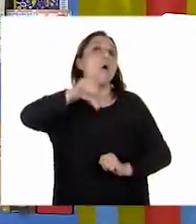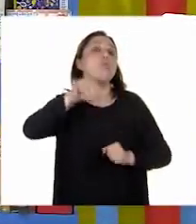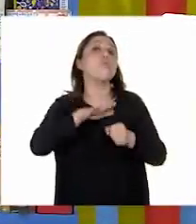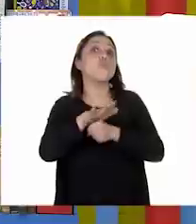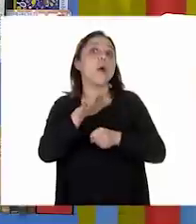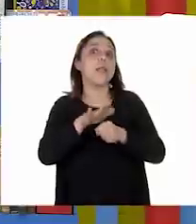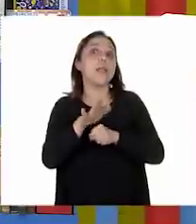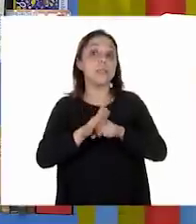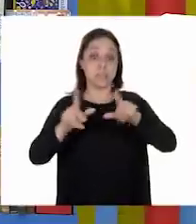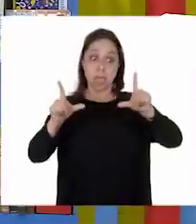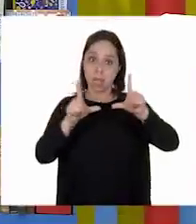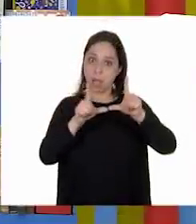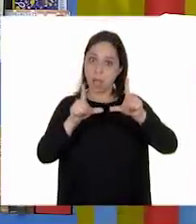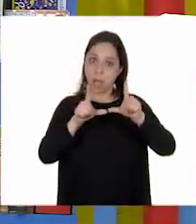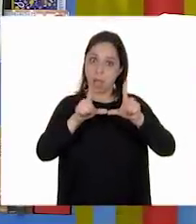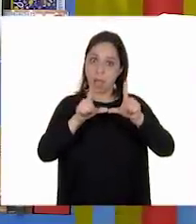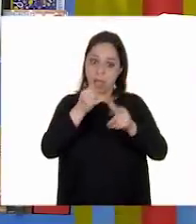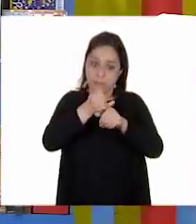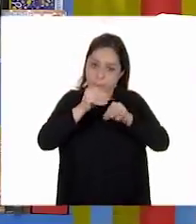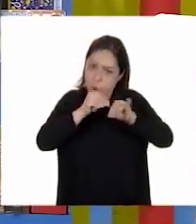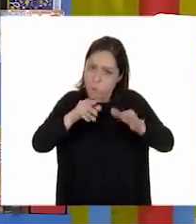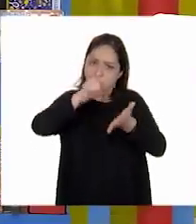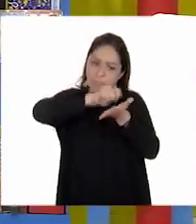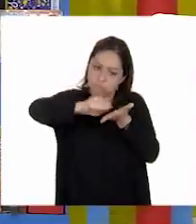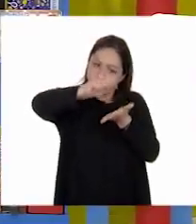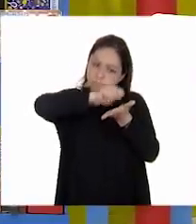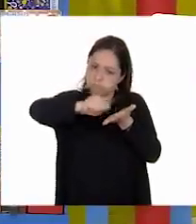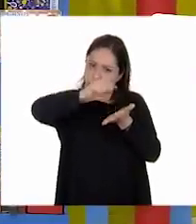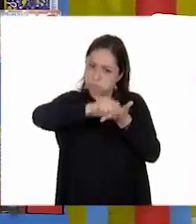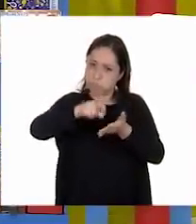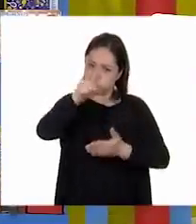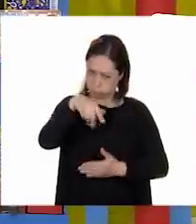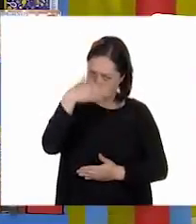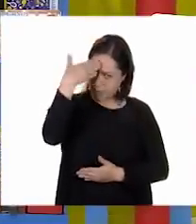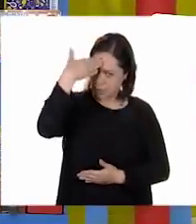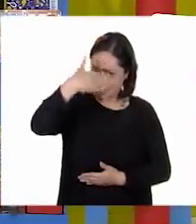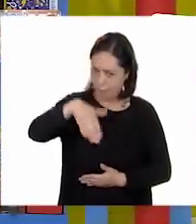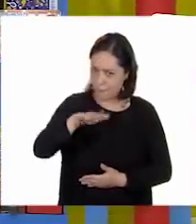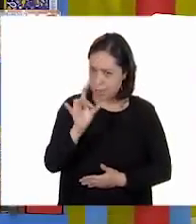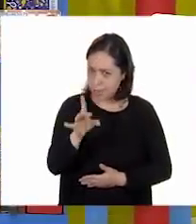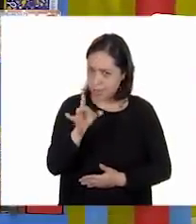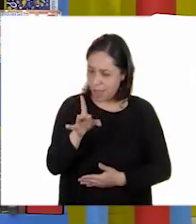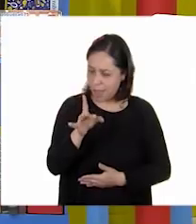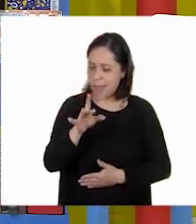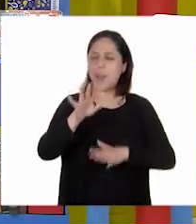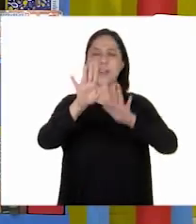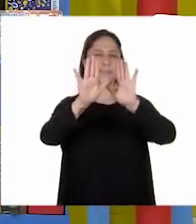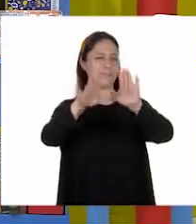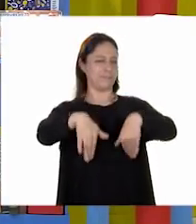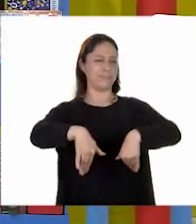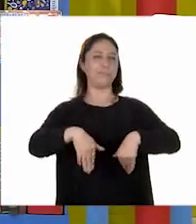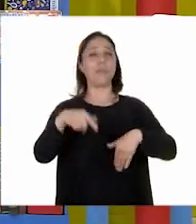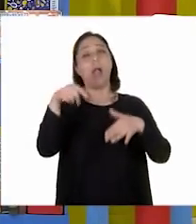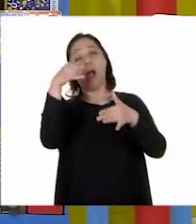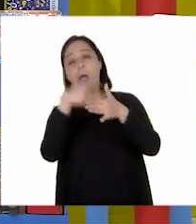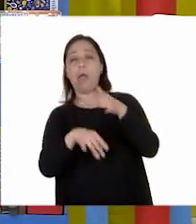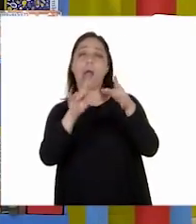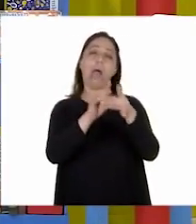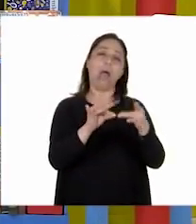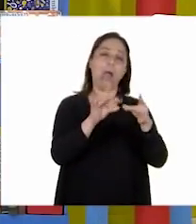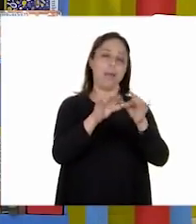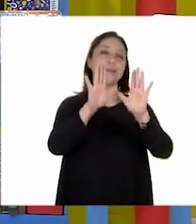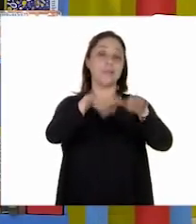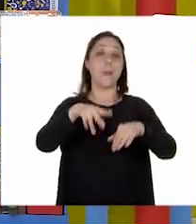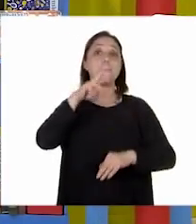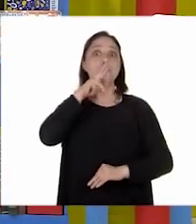Escribamos fichas informativas. ¿Ya tienen una idea más clara? Bueno, para no entrar en más detalles, ¿qué les parece